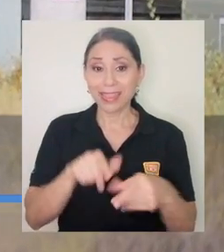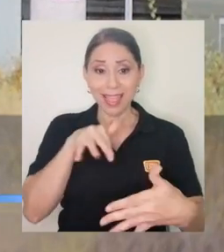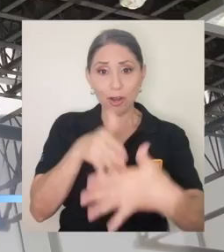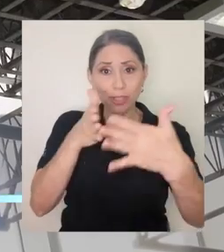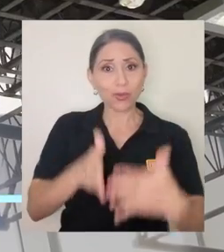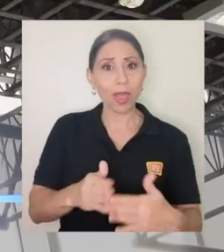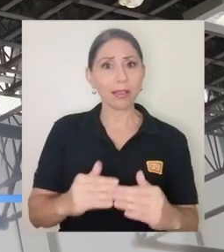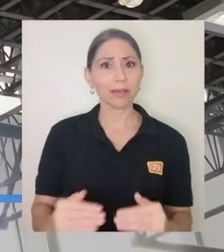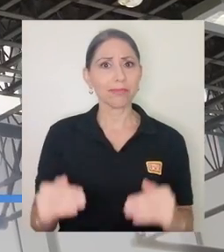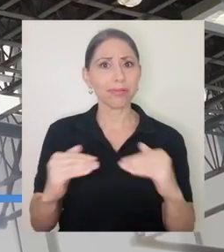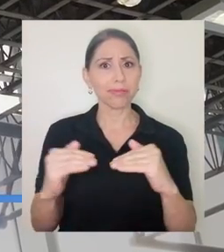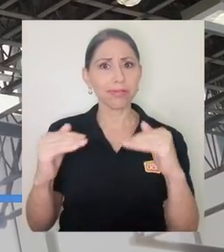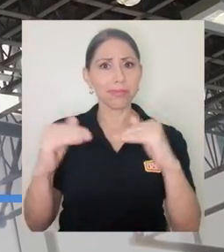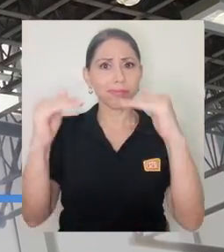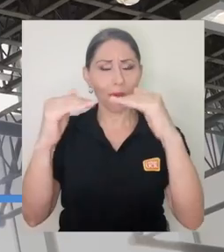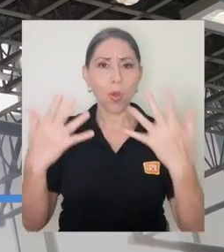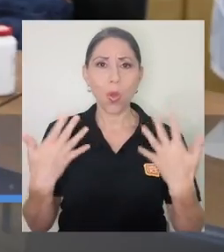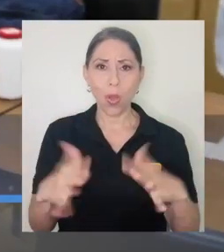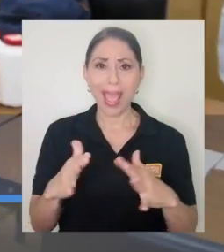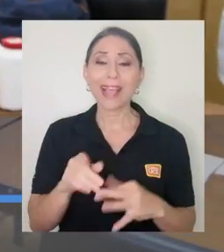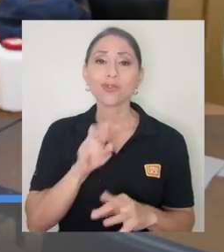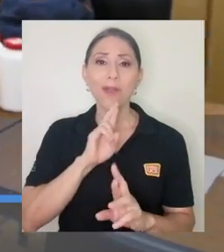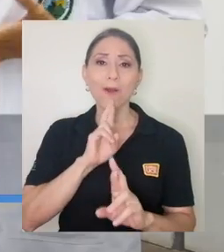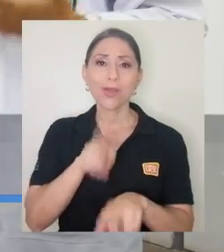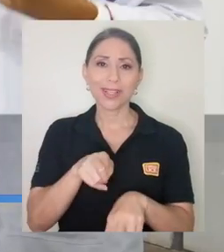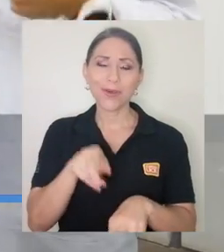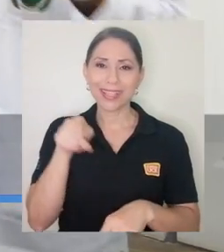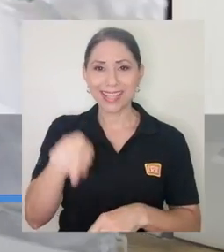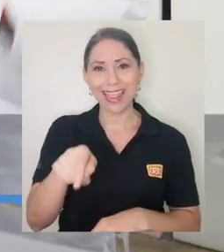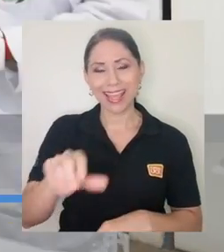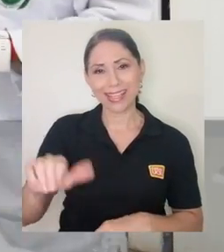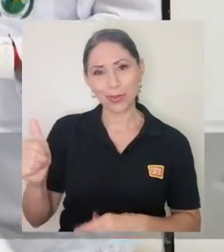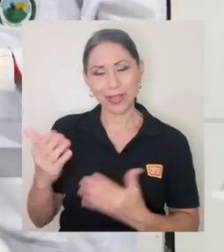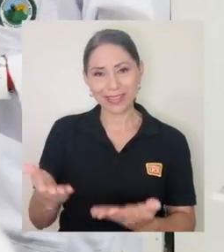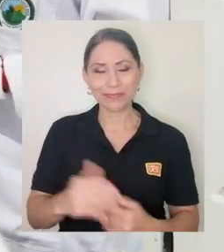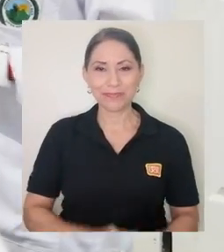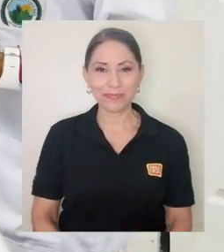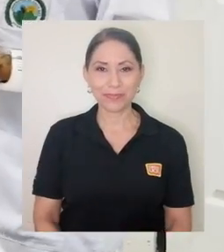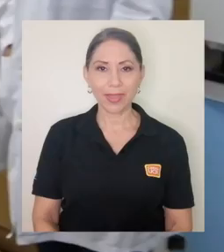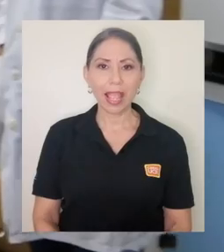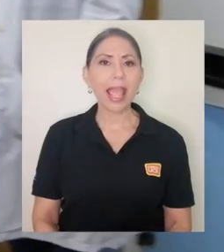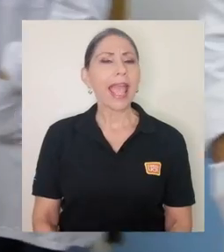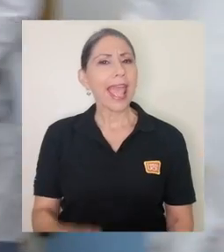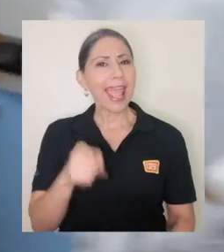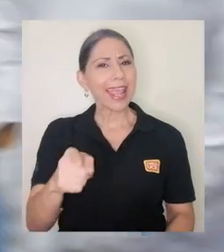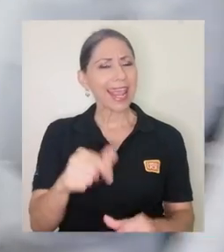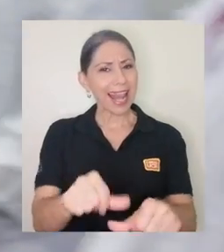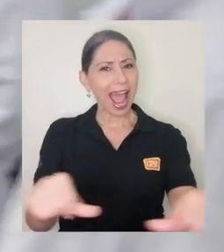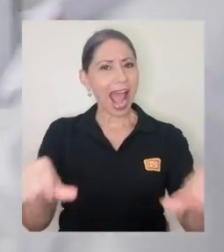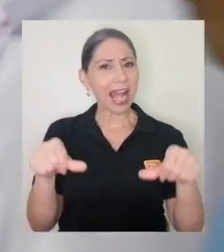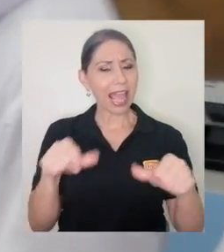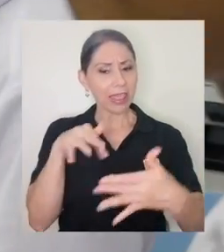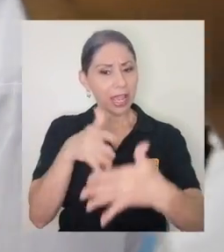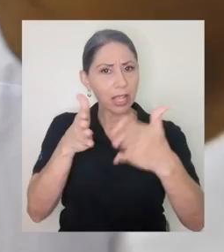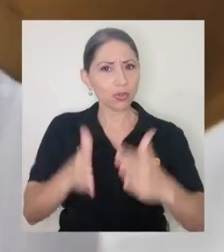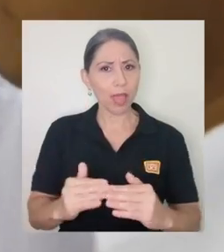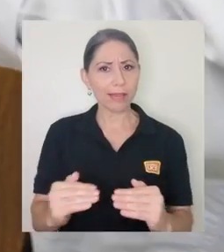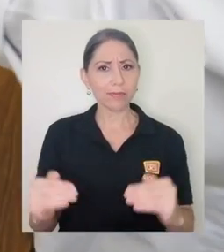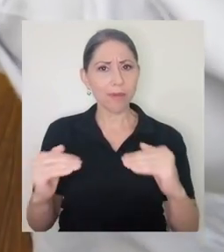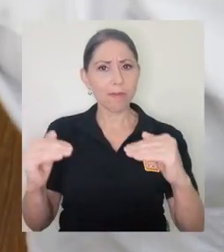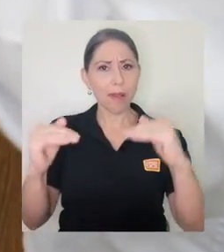estudiantil, que viene a ser entonces una consecuencia de estas otras dos. Propiamente en el área de movilidad estudiantil,